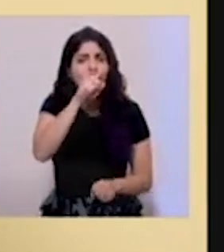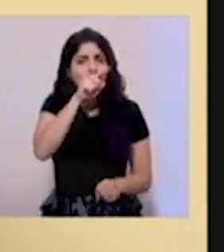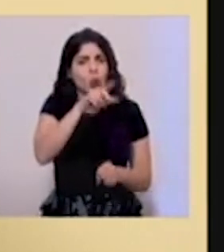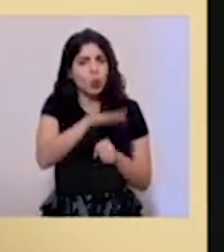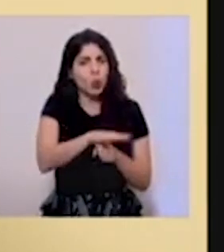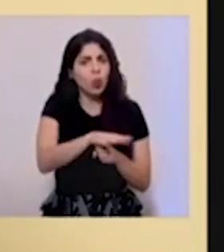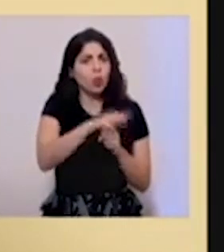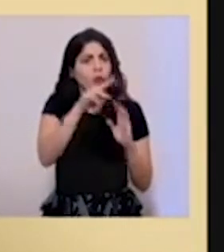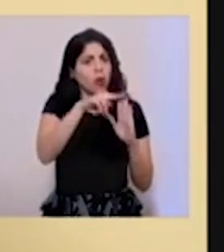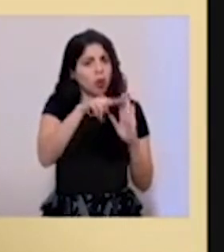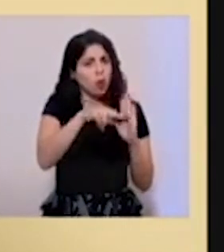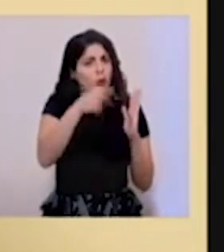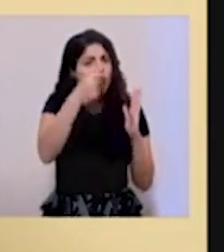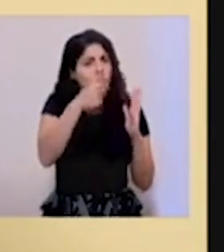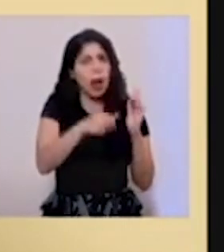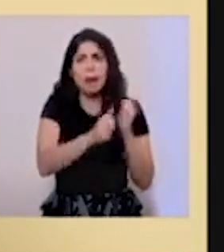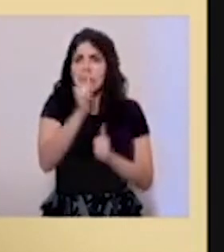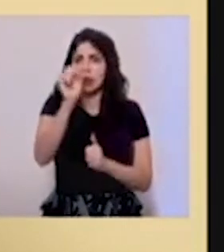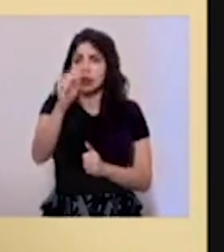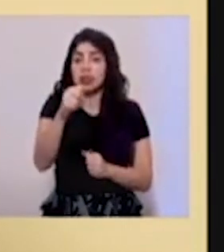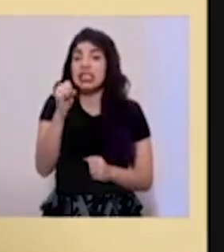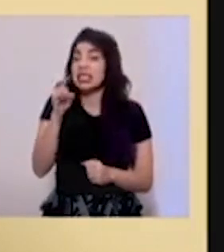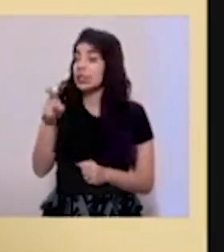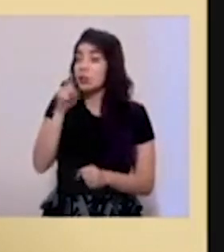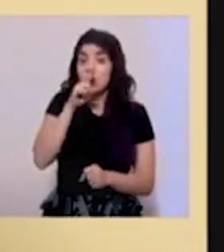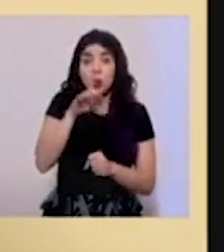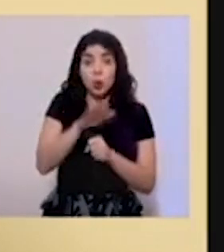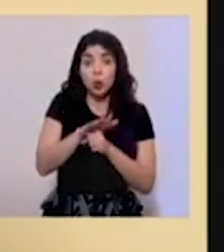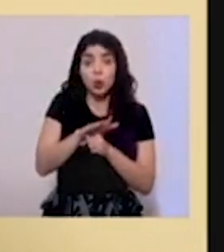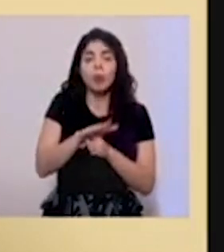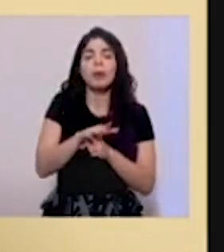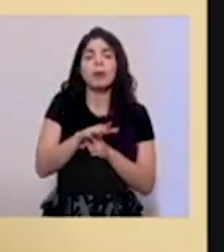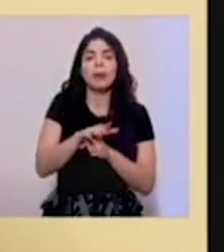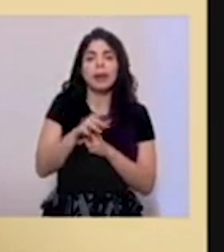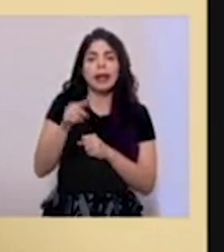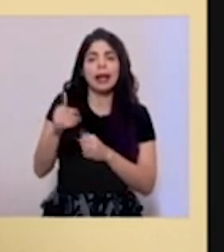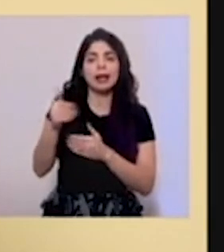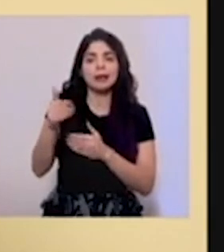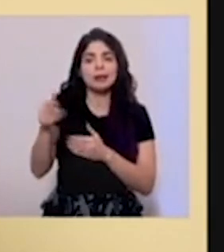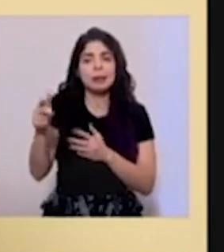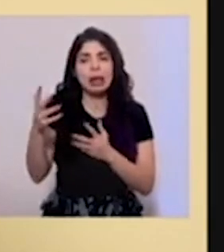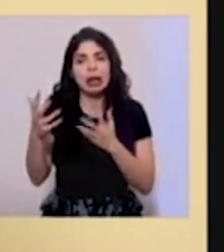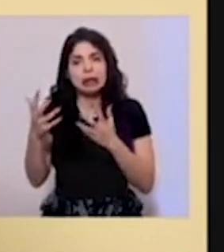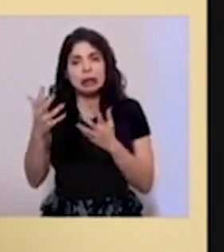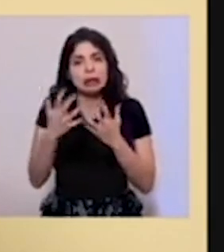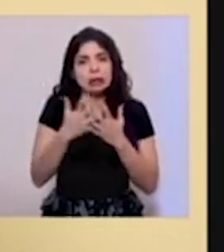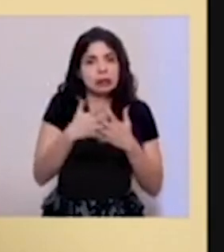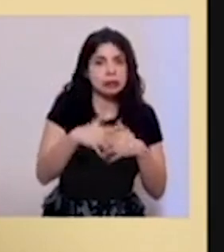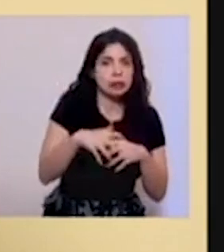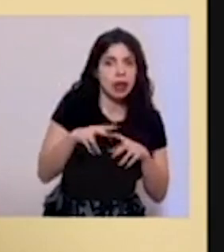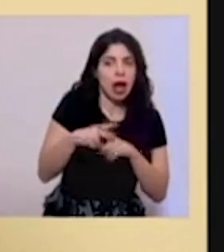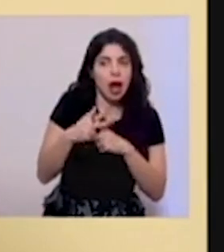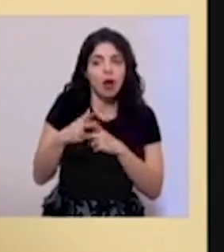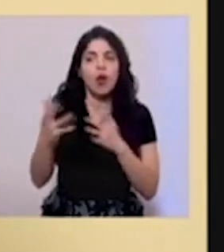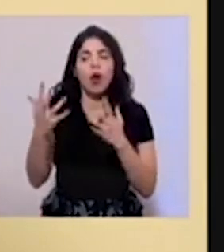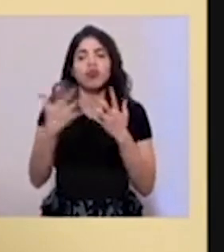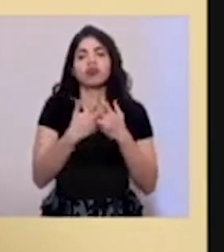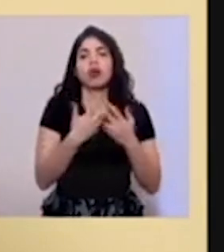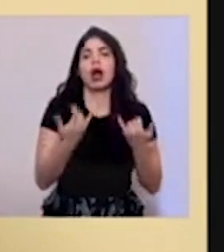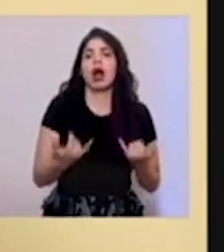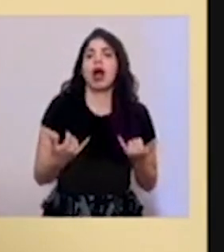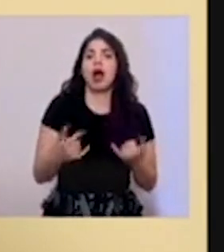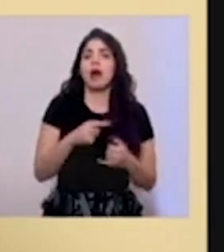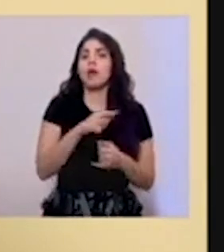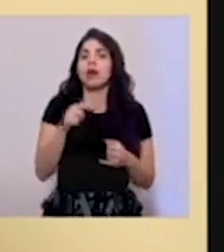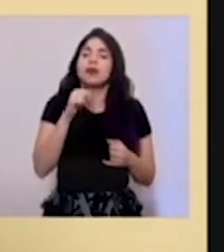estándares y las normas. Las que no cumplían, conforme fueron pasando las semanas, se alinearon bastante bien. Y podemos decir que en este momento